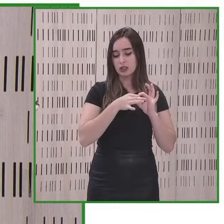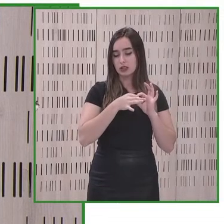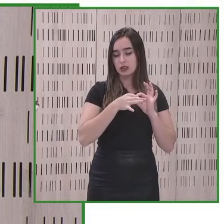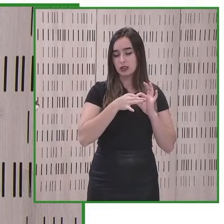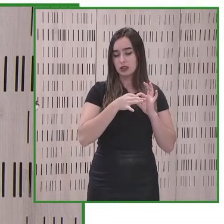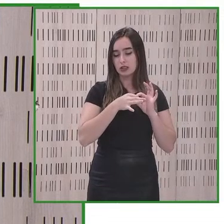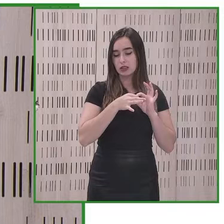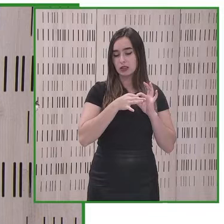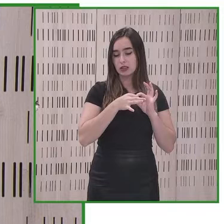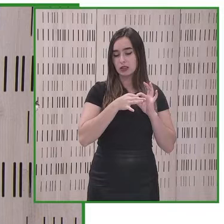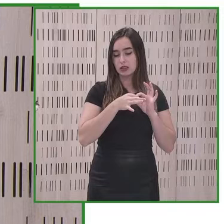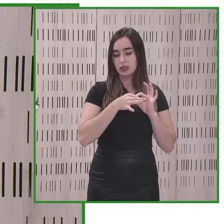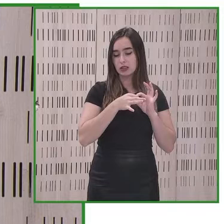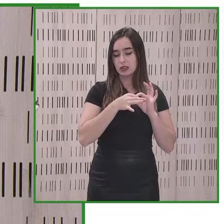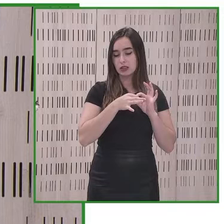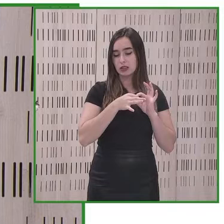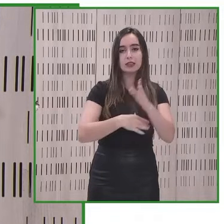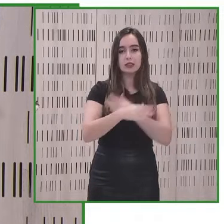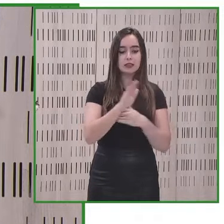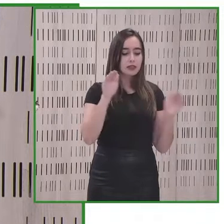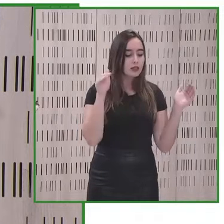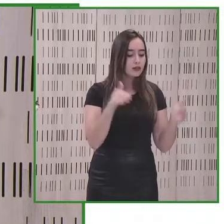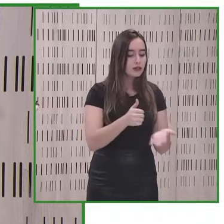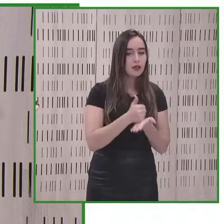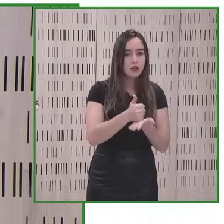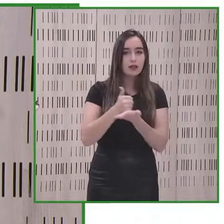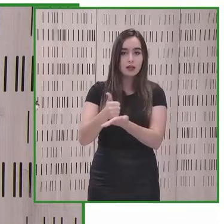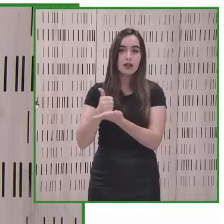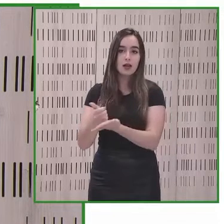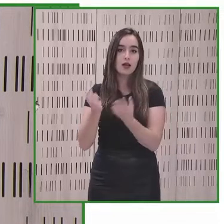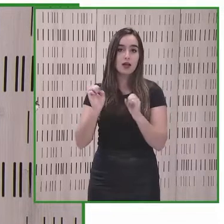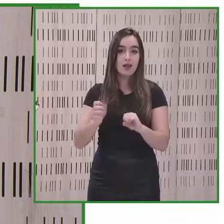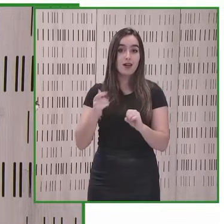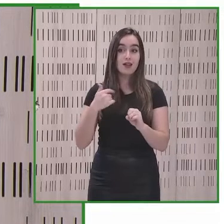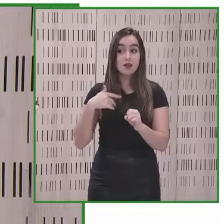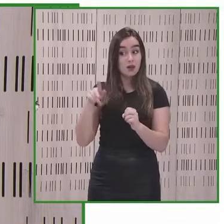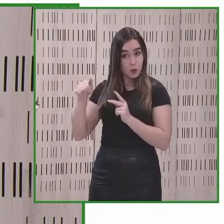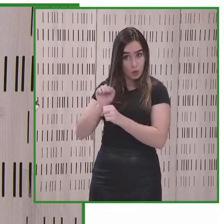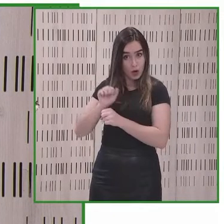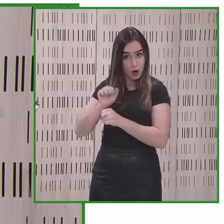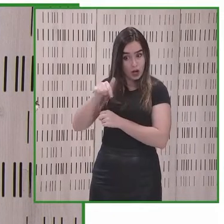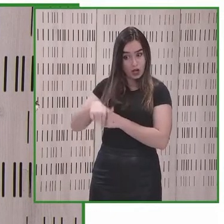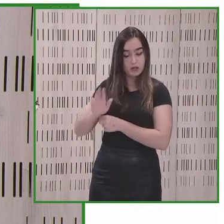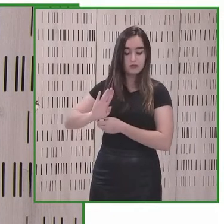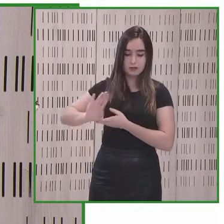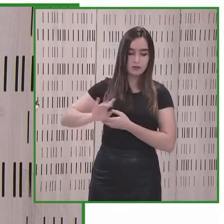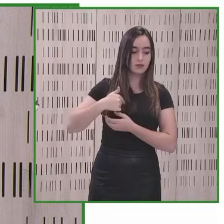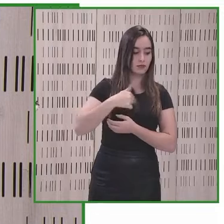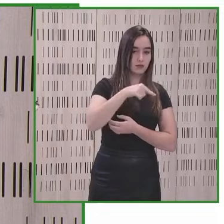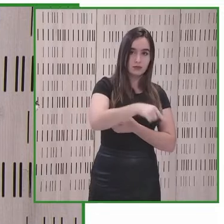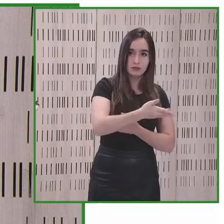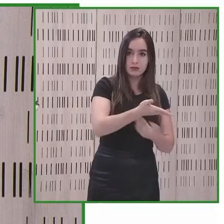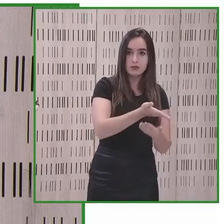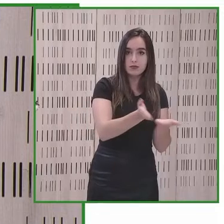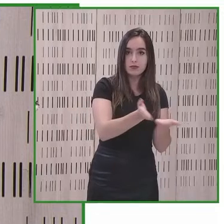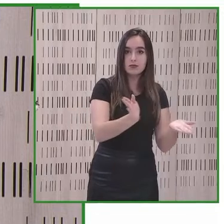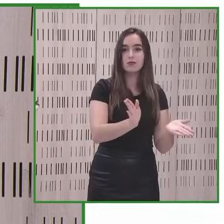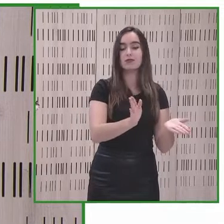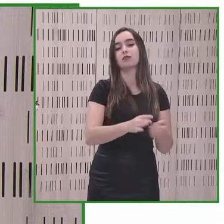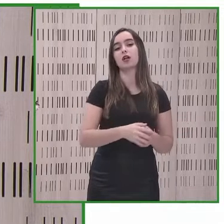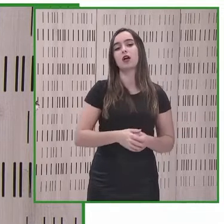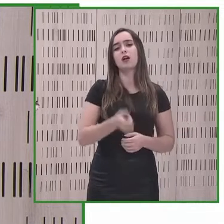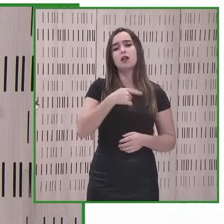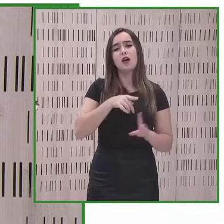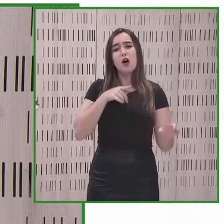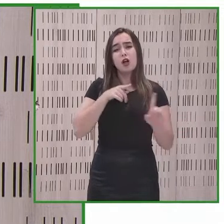personas con discapacidad y trabajan directamente en un grupo social de terceros nuestro objetivo es siempre